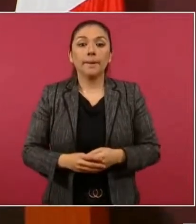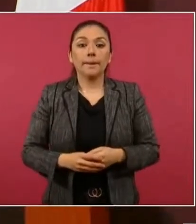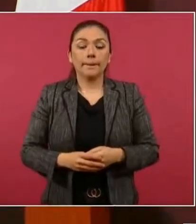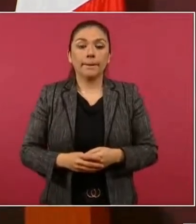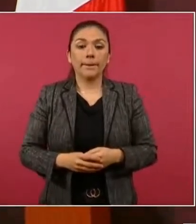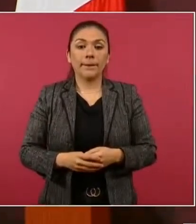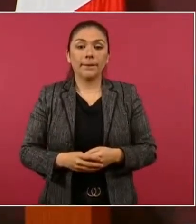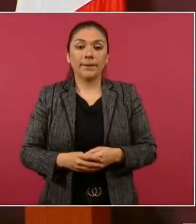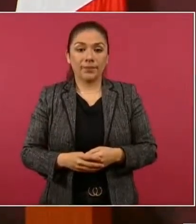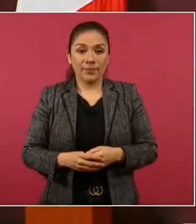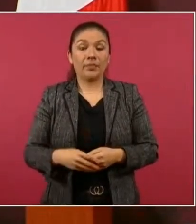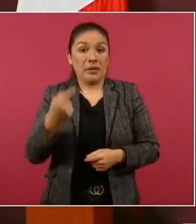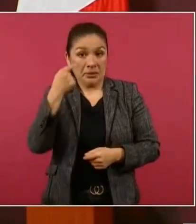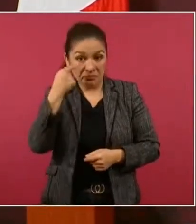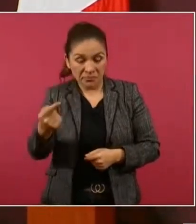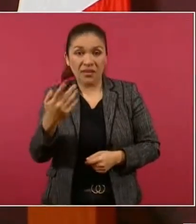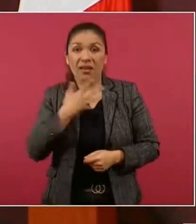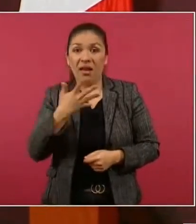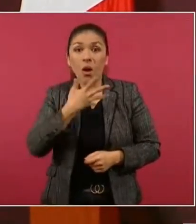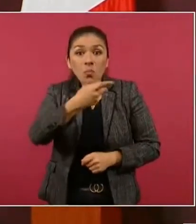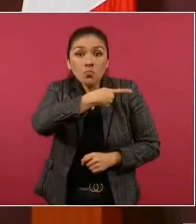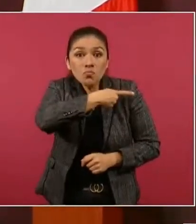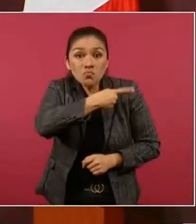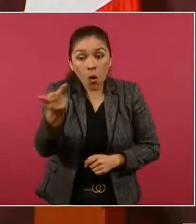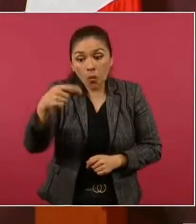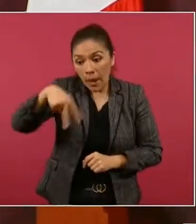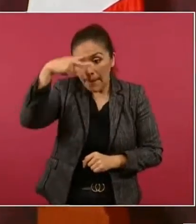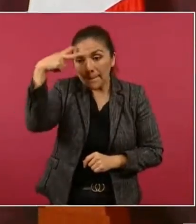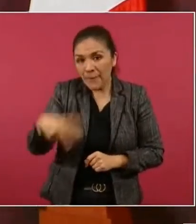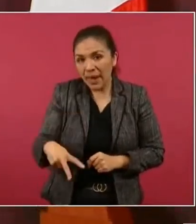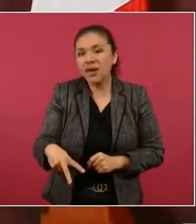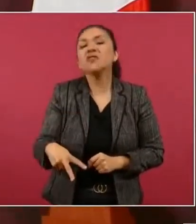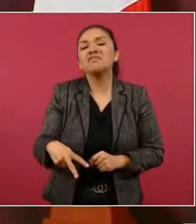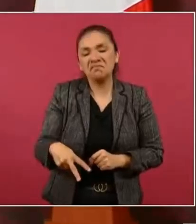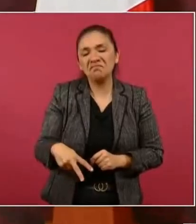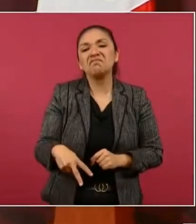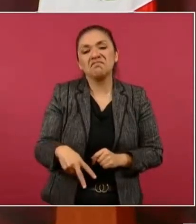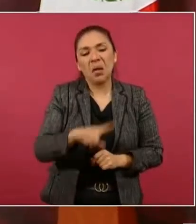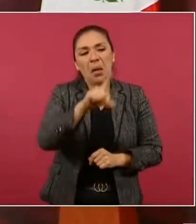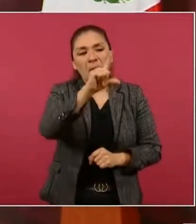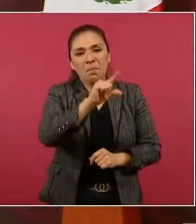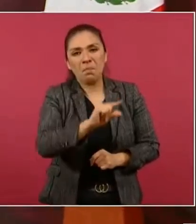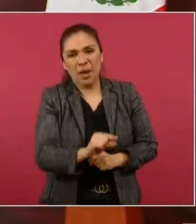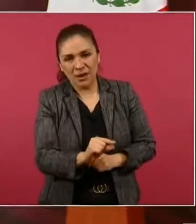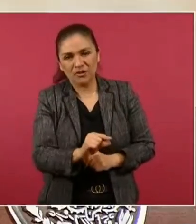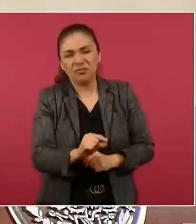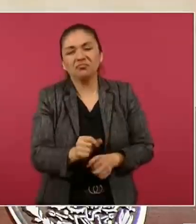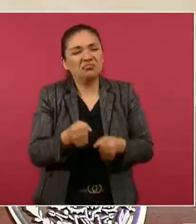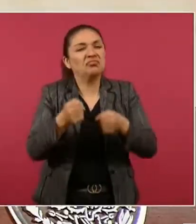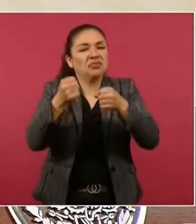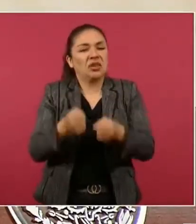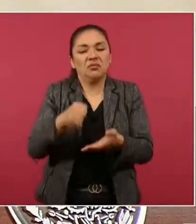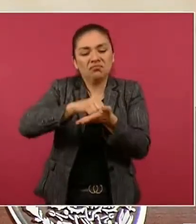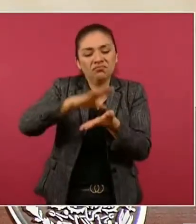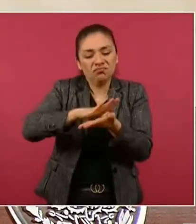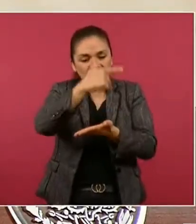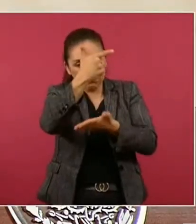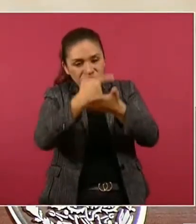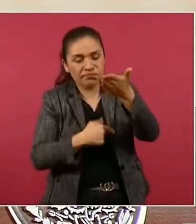Va a reducirse la pobreza en México. Eso es lo que va a registrar la encuesta.